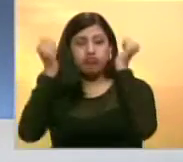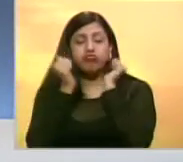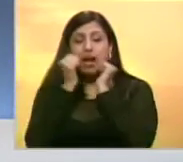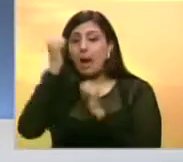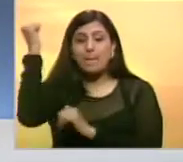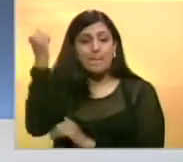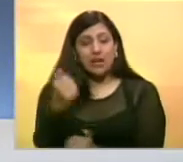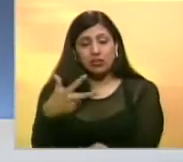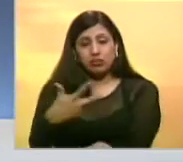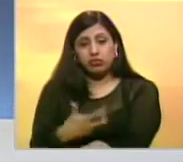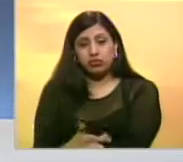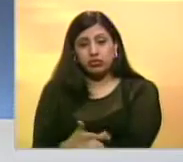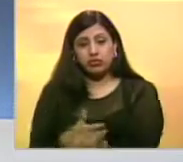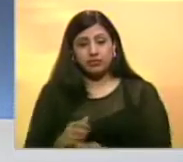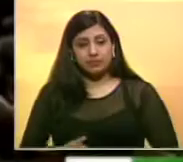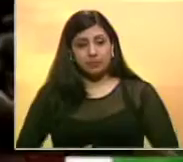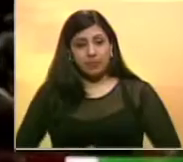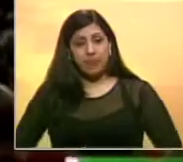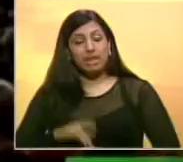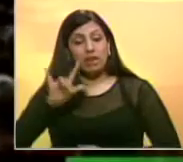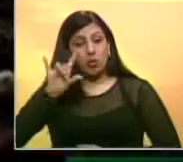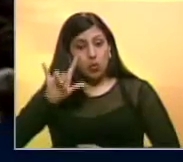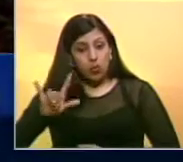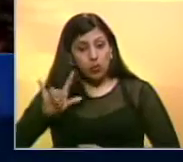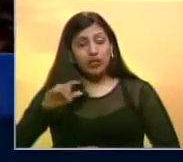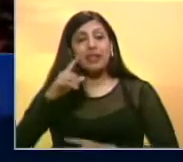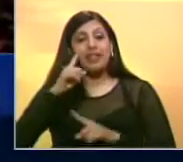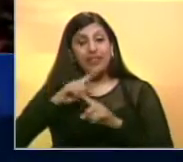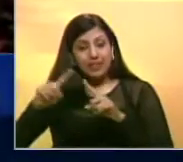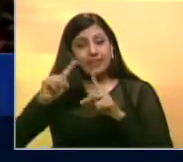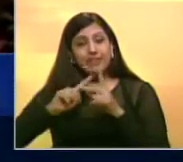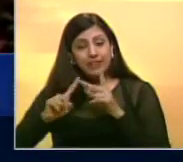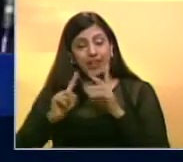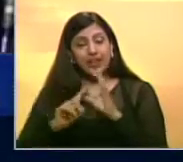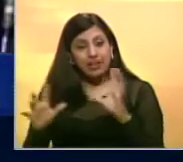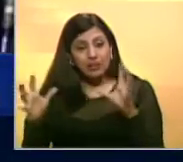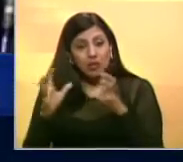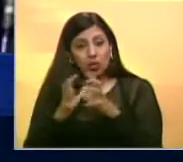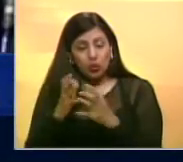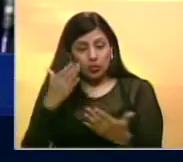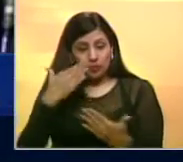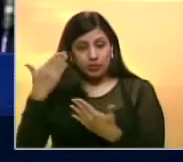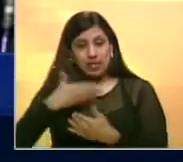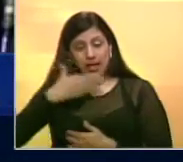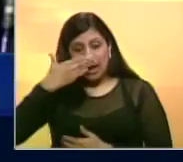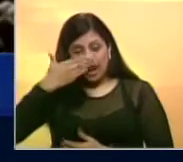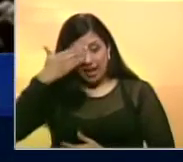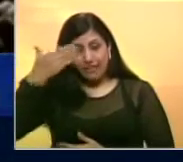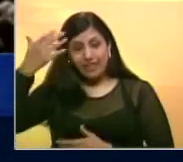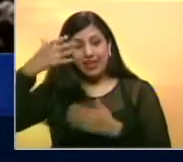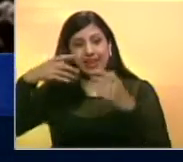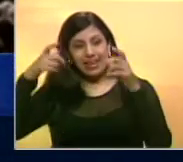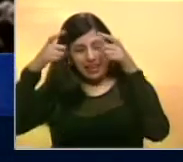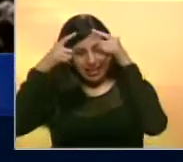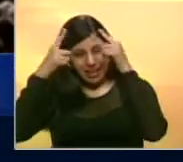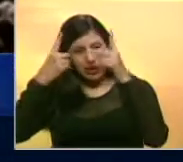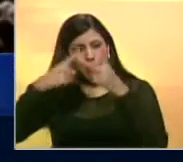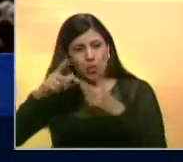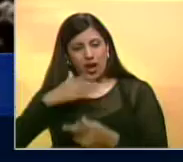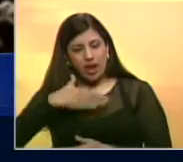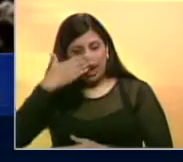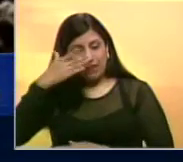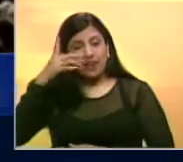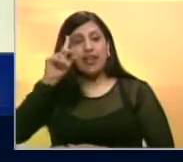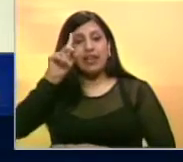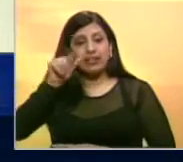ellos un clérigo chiíta. Este lunes varios países aliados al gobierno saudí entre los que destacan el reino insular de Bahedin